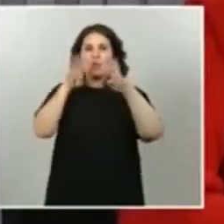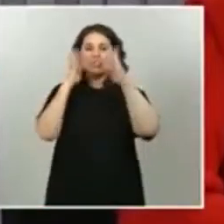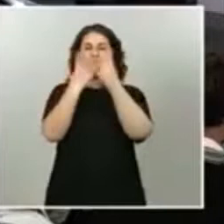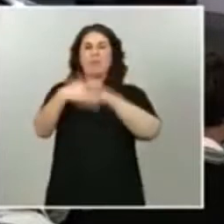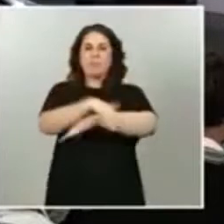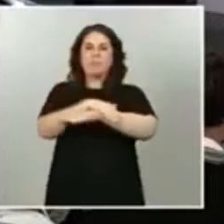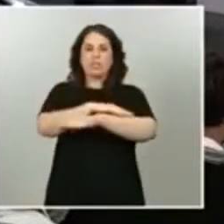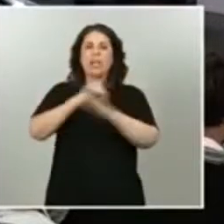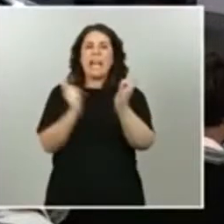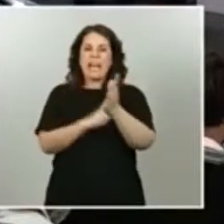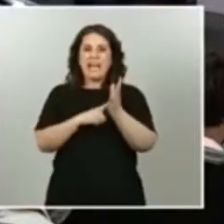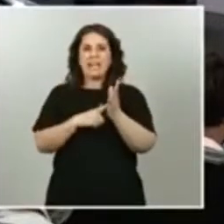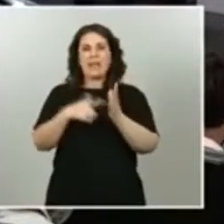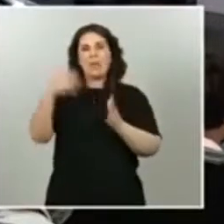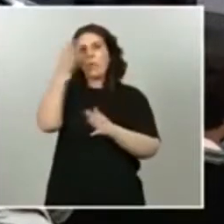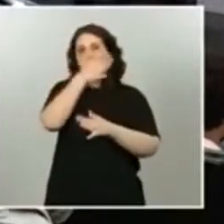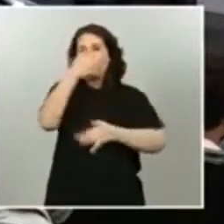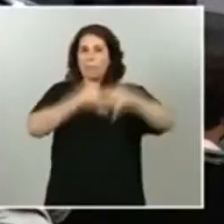finalizar el año.